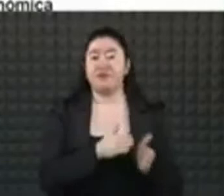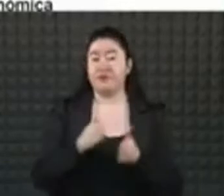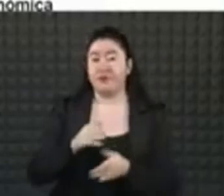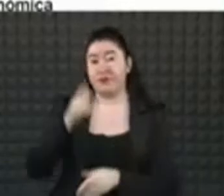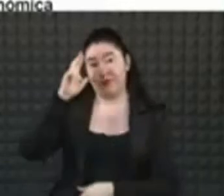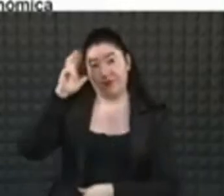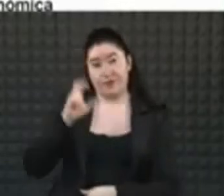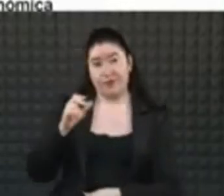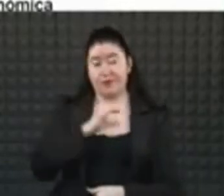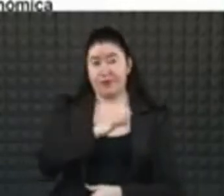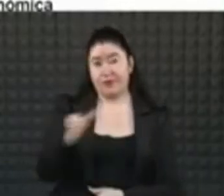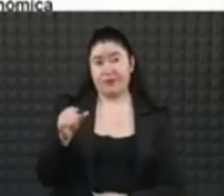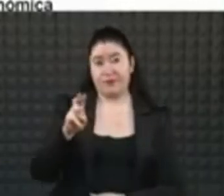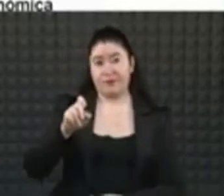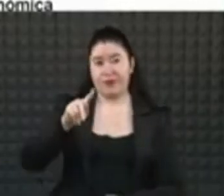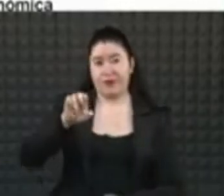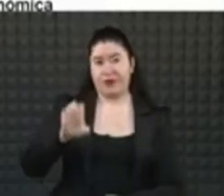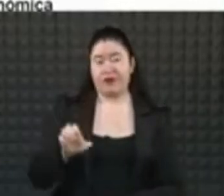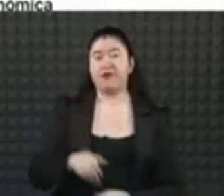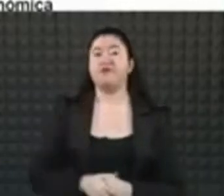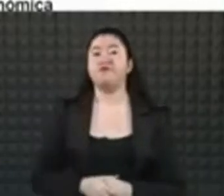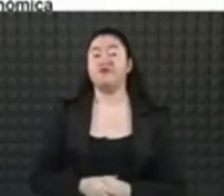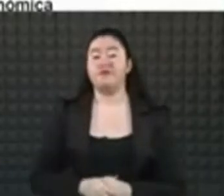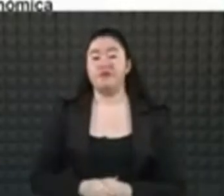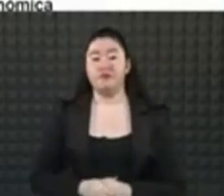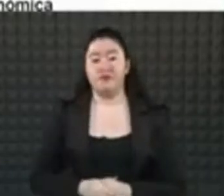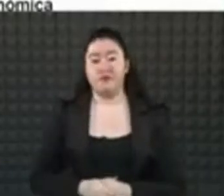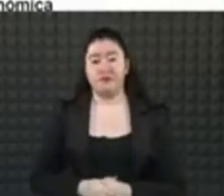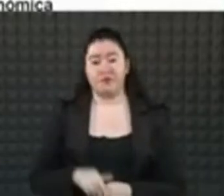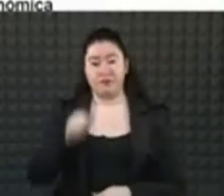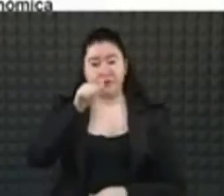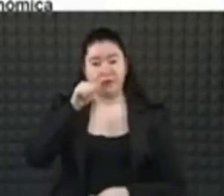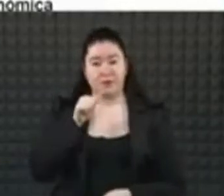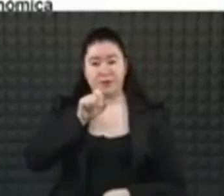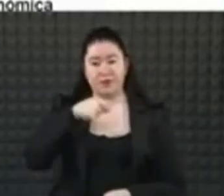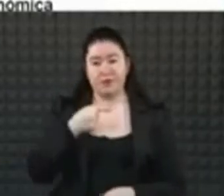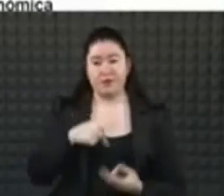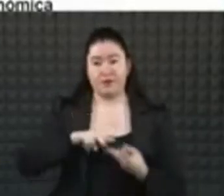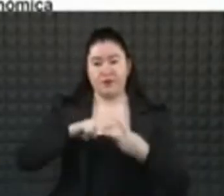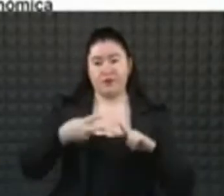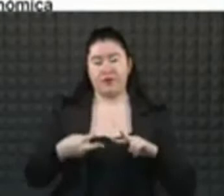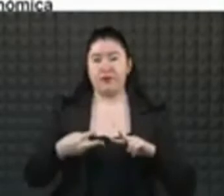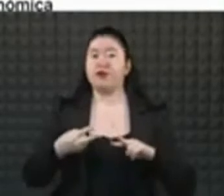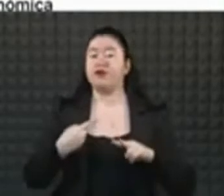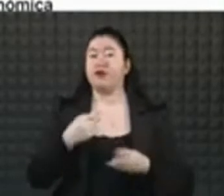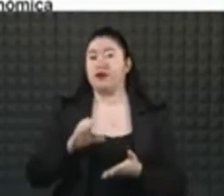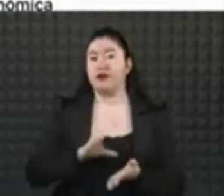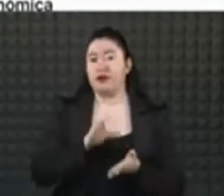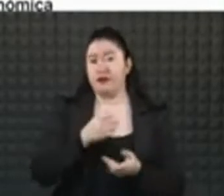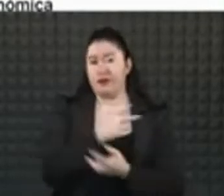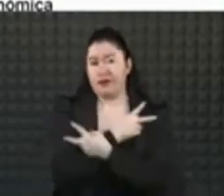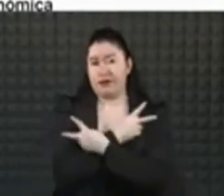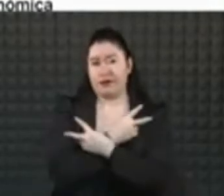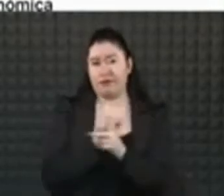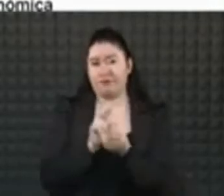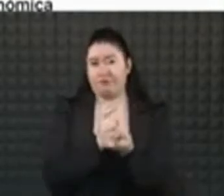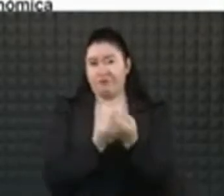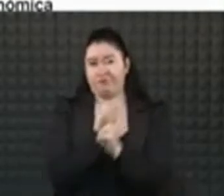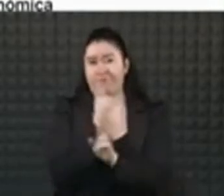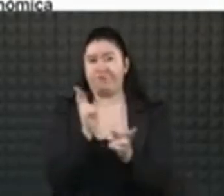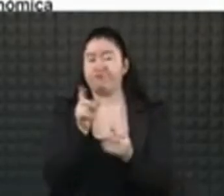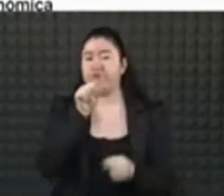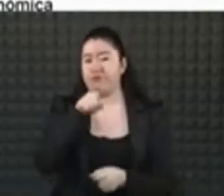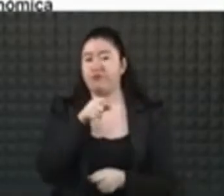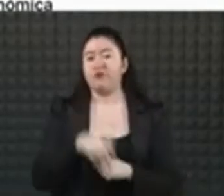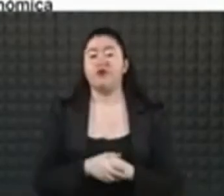Marte. En Benito Juárez, la Unidad de Congresos del Centro Médico Nacional Siglo XXI del Instituto Mexicano del Seguro Social. En Gustavo Madero, tres sedes. El Centro